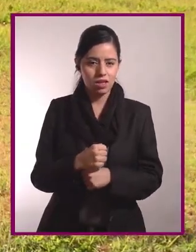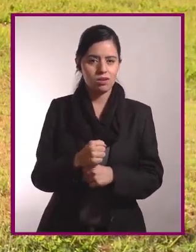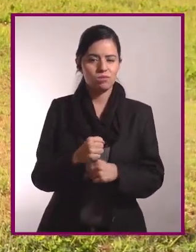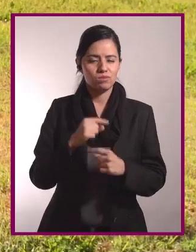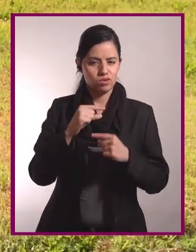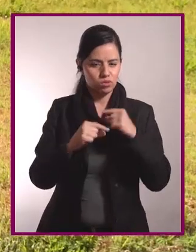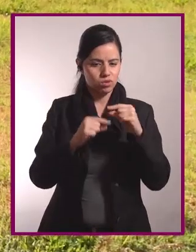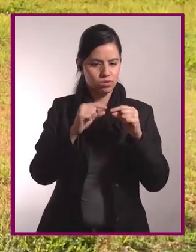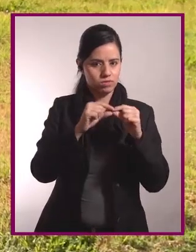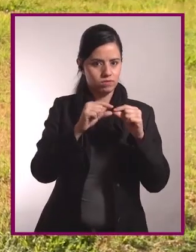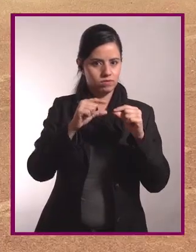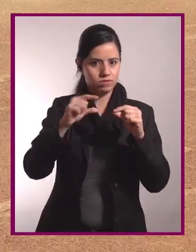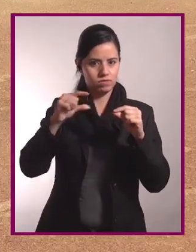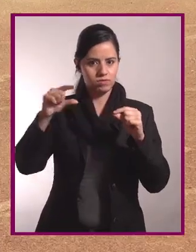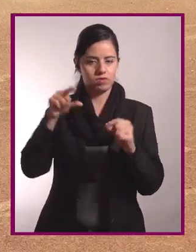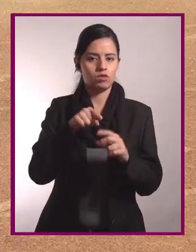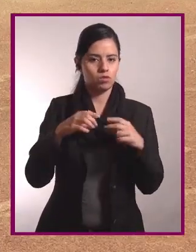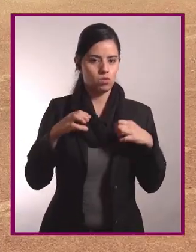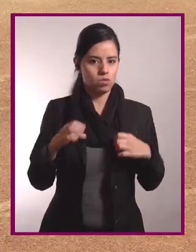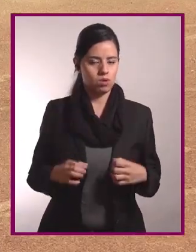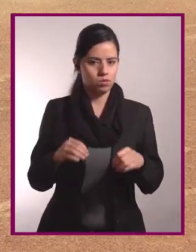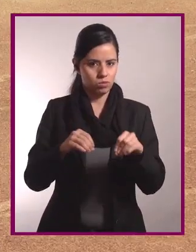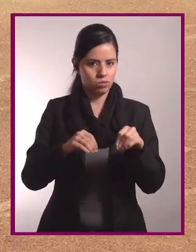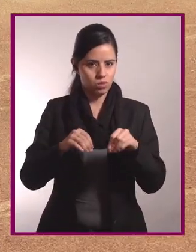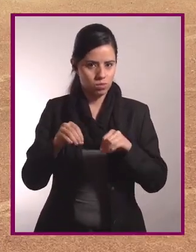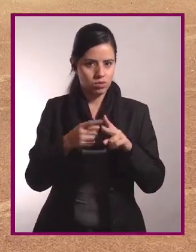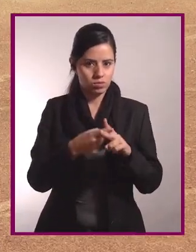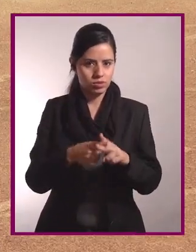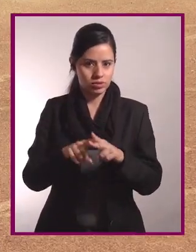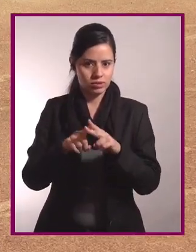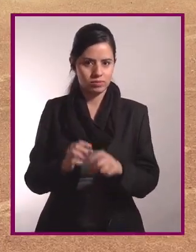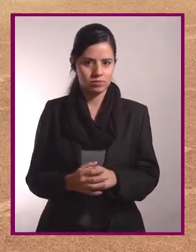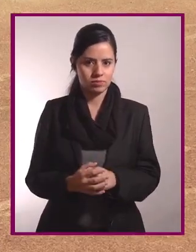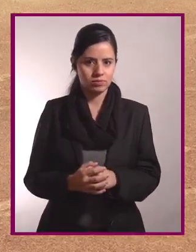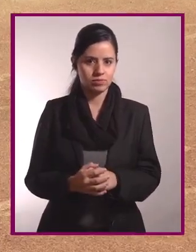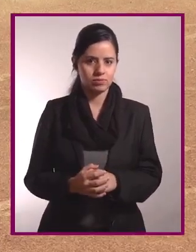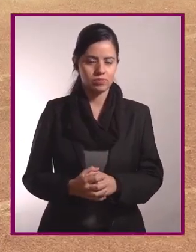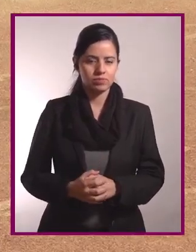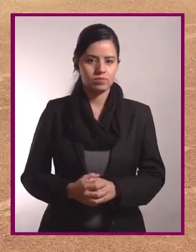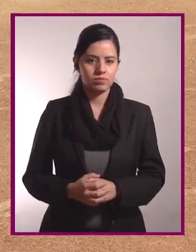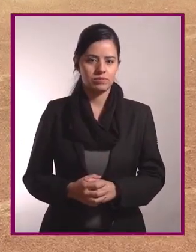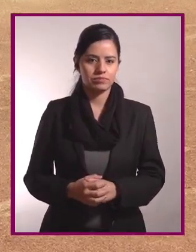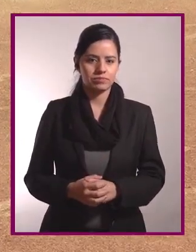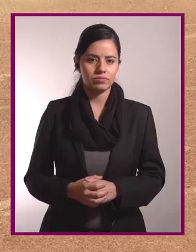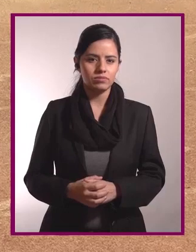otro, de menos a más. Empezaremos a mover el cuerpo con sincronía.